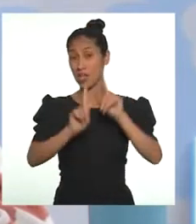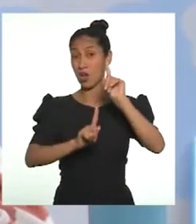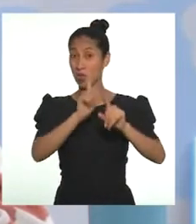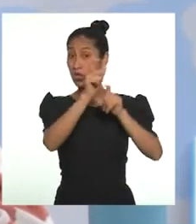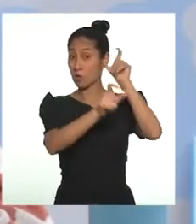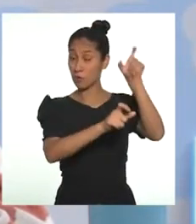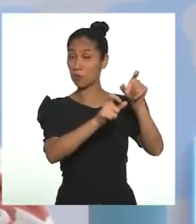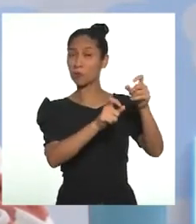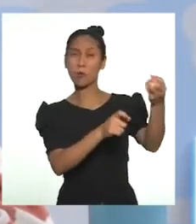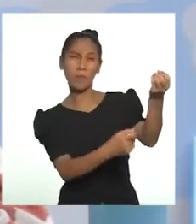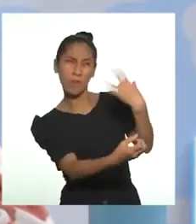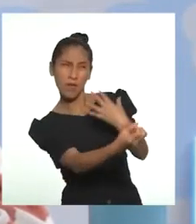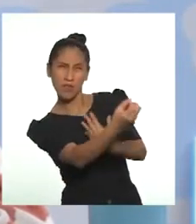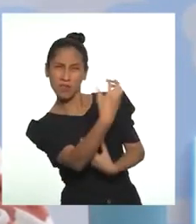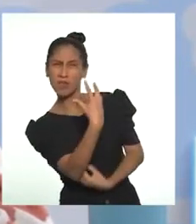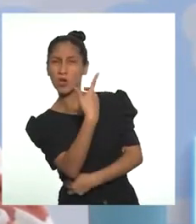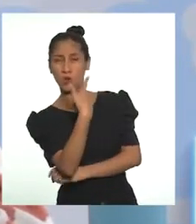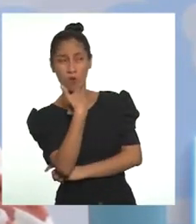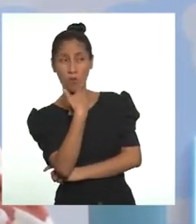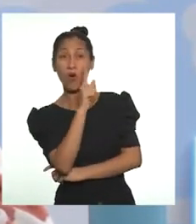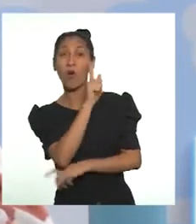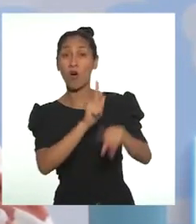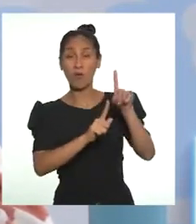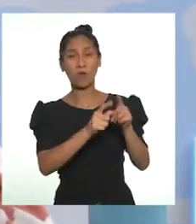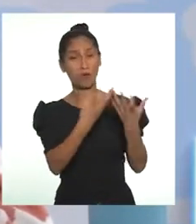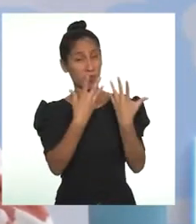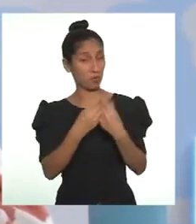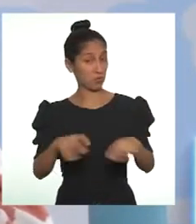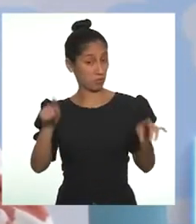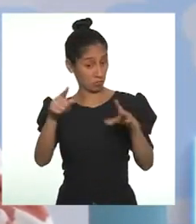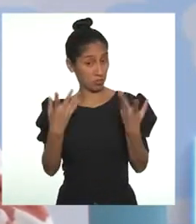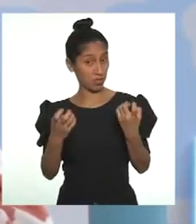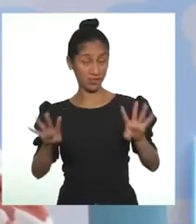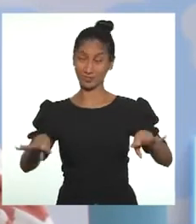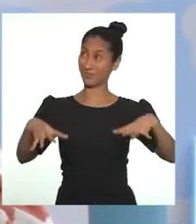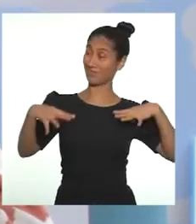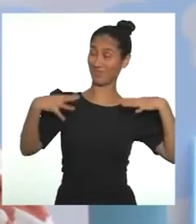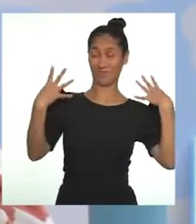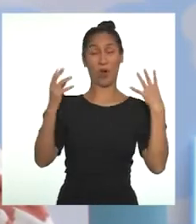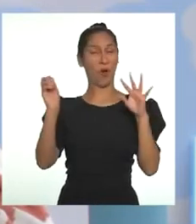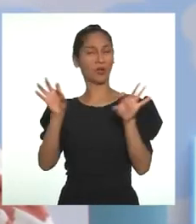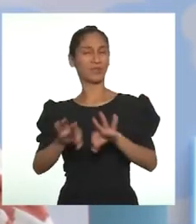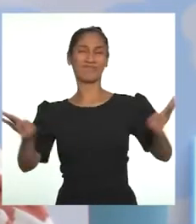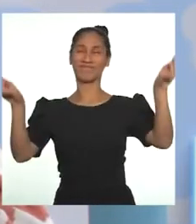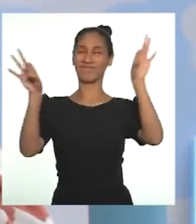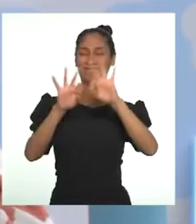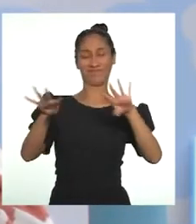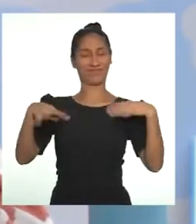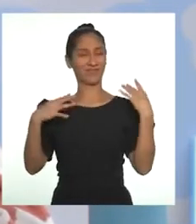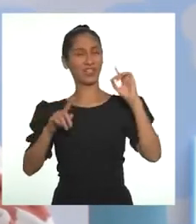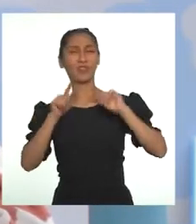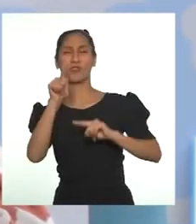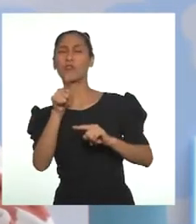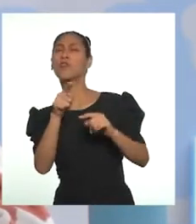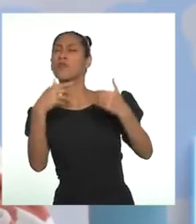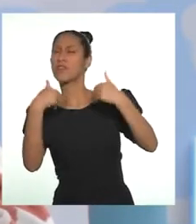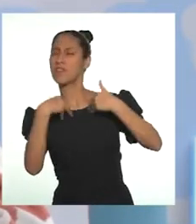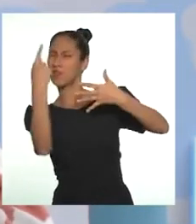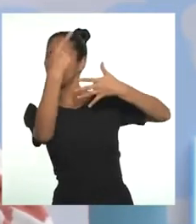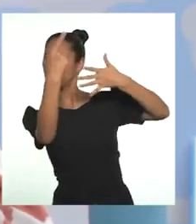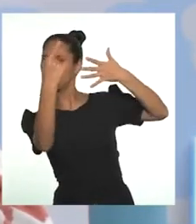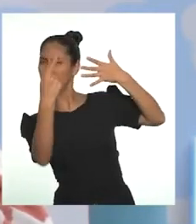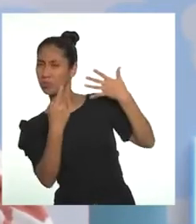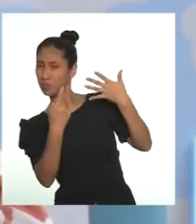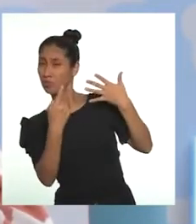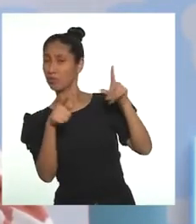equivocadamente que para ser atractivos o interesantes tenemos que cumplir con ciertos criterios y tener